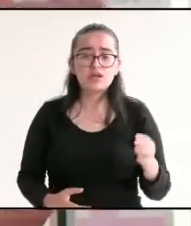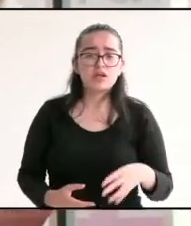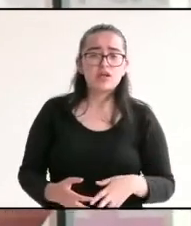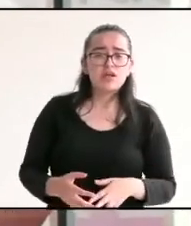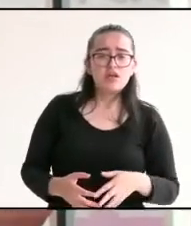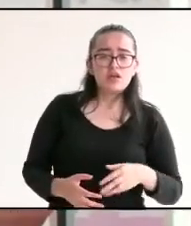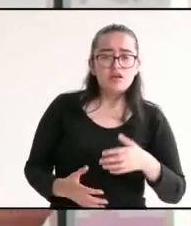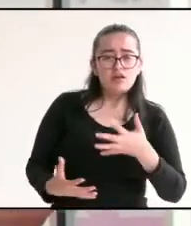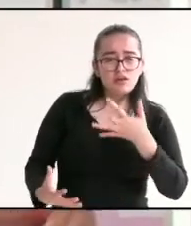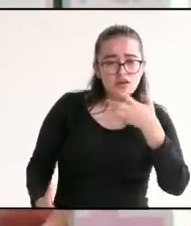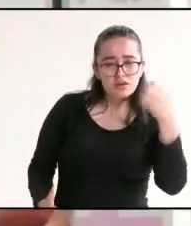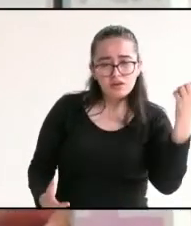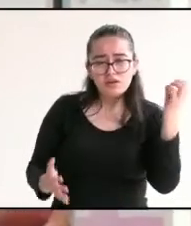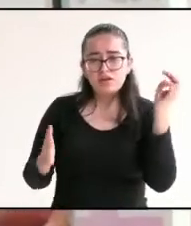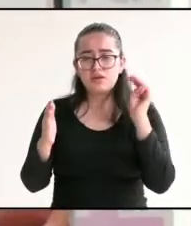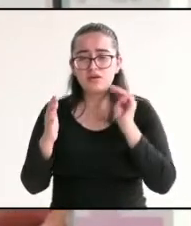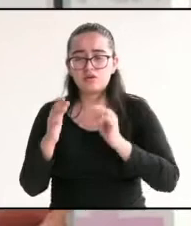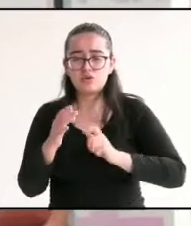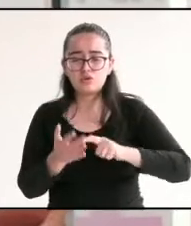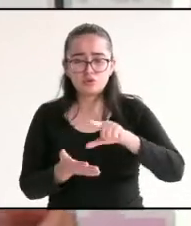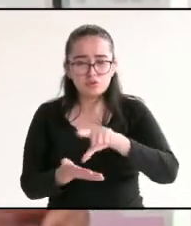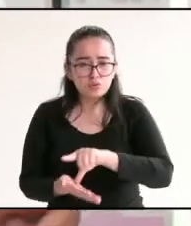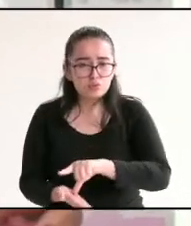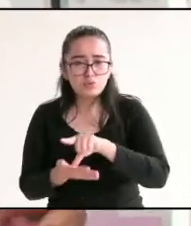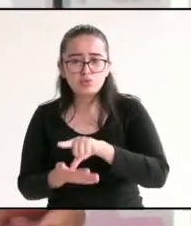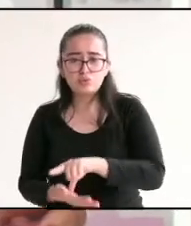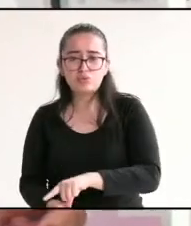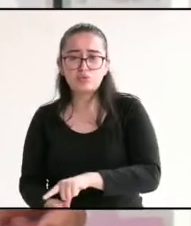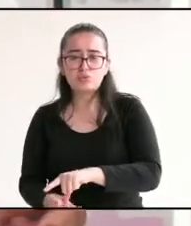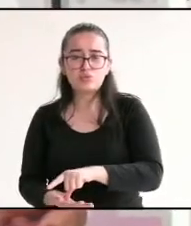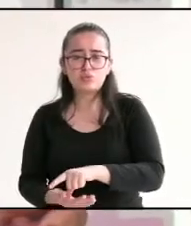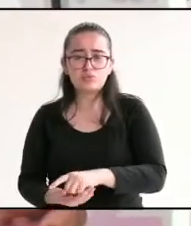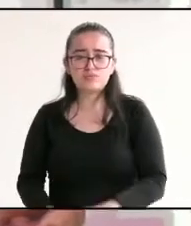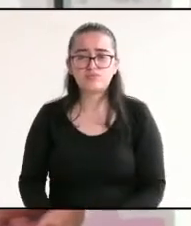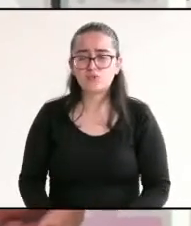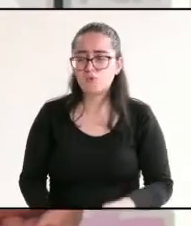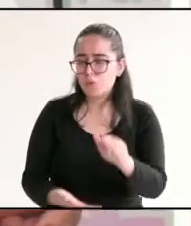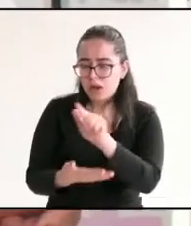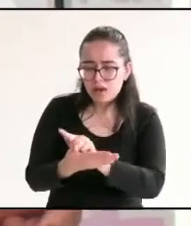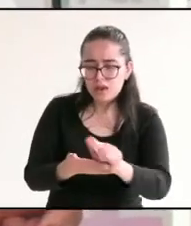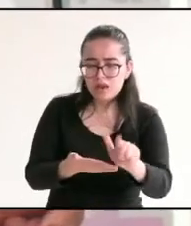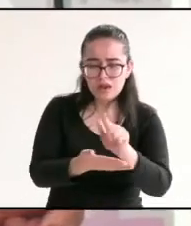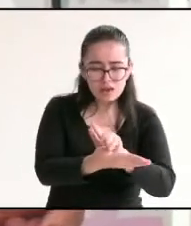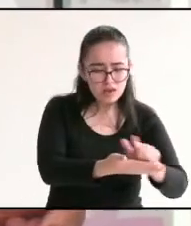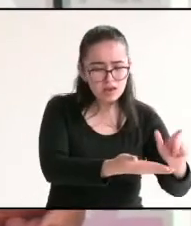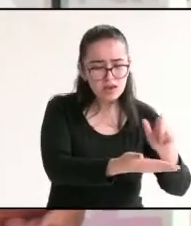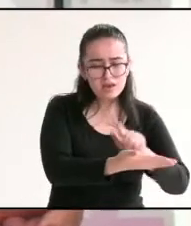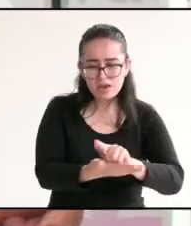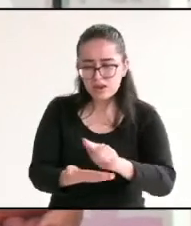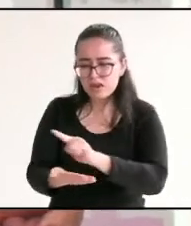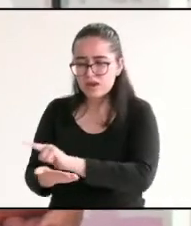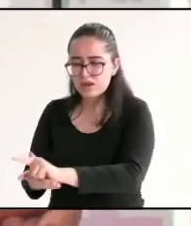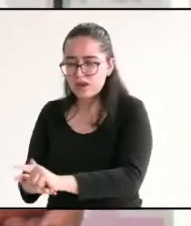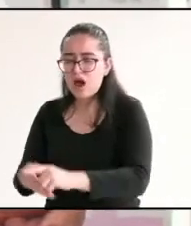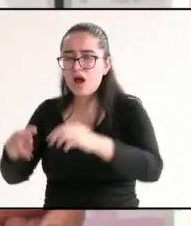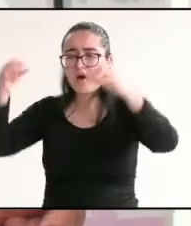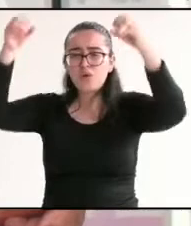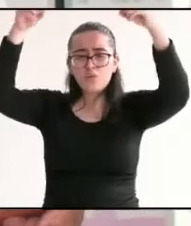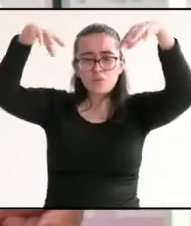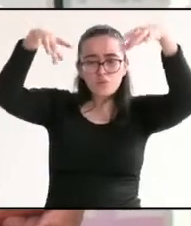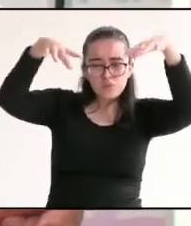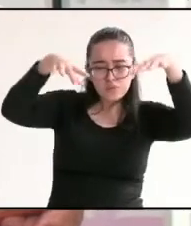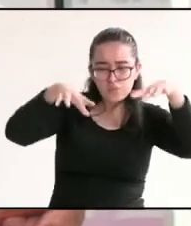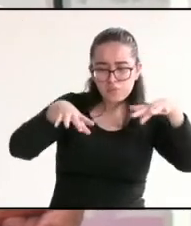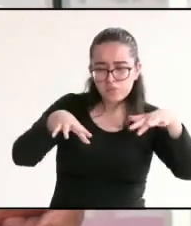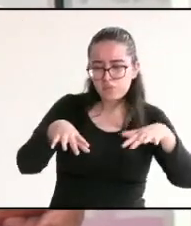vacía Jalapa, la ciudad de Jalapa hacia abajo y sanearlas y hacer ollas presas para captar toda esa agua después del